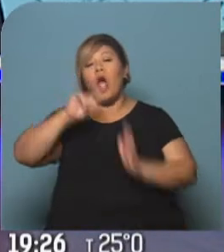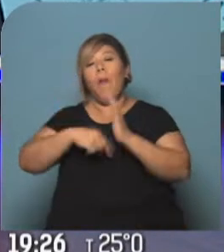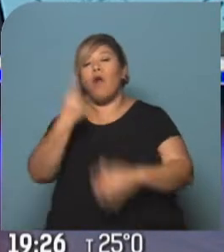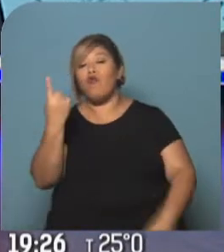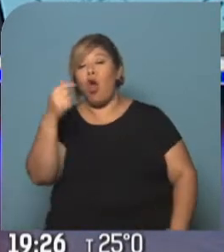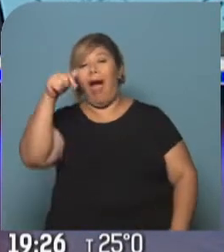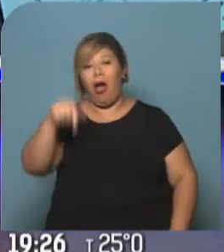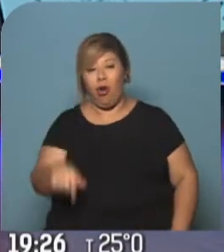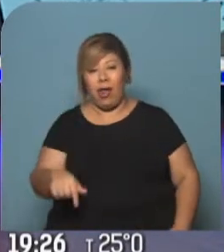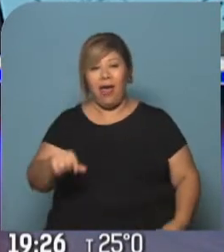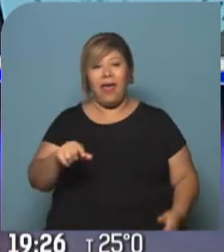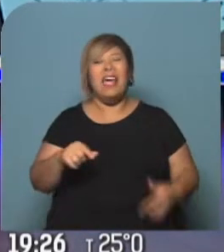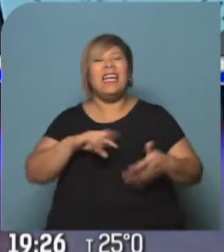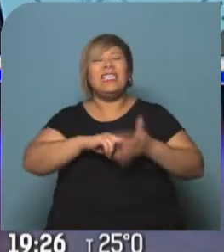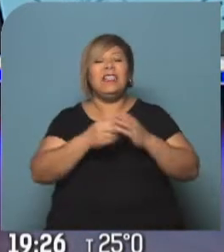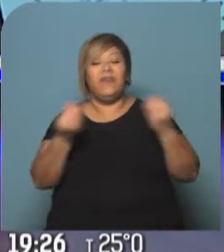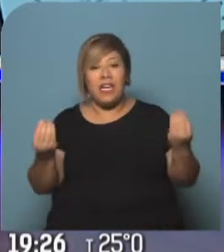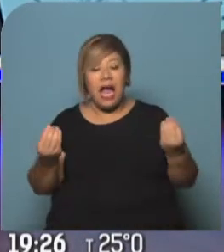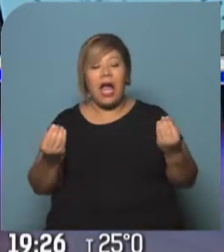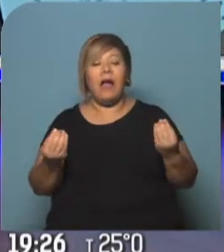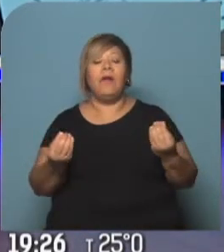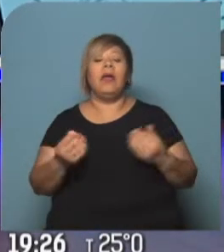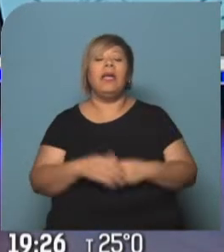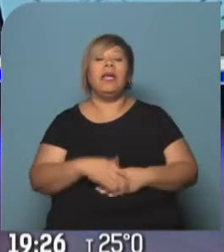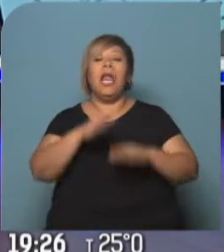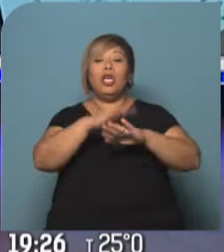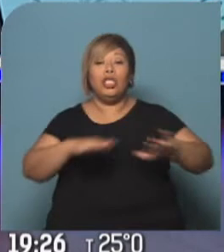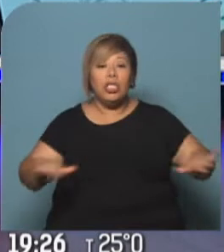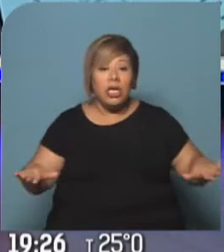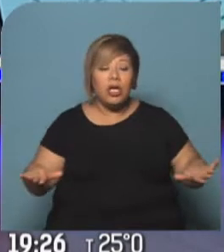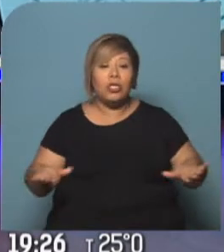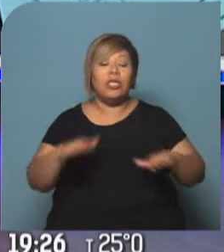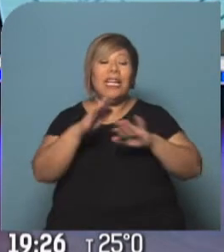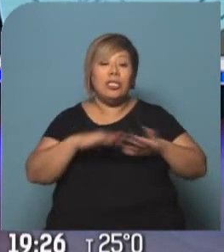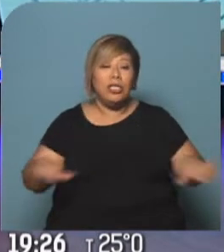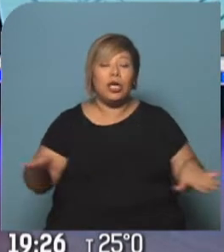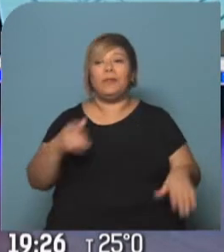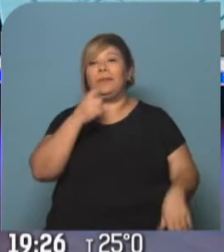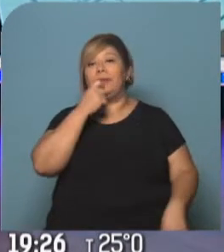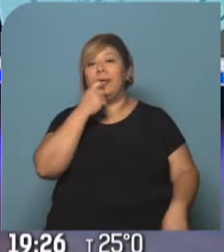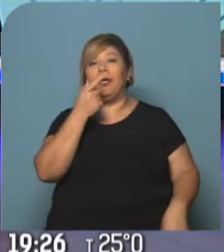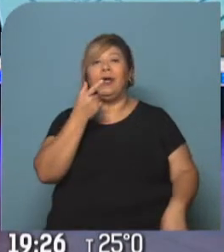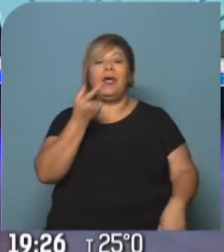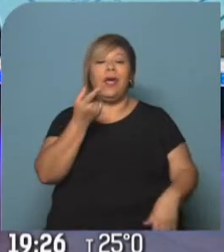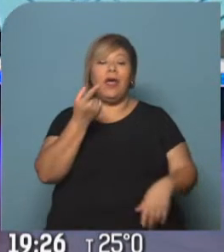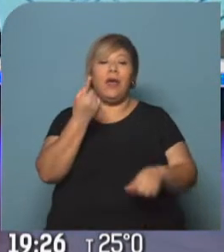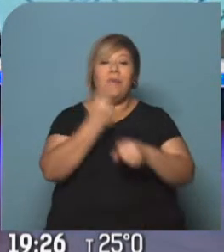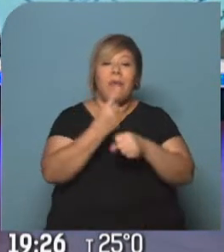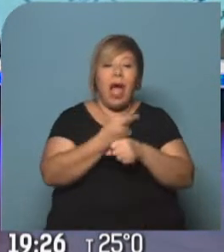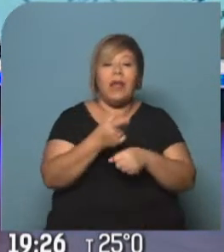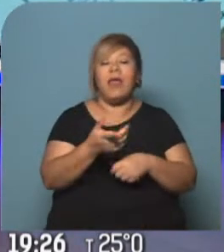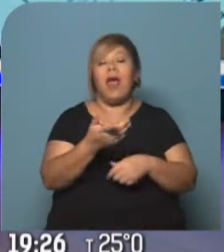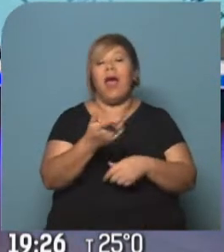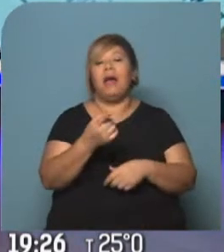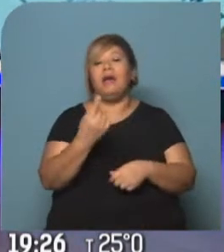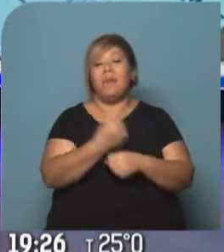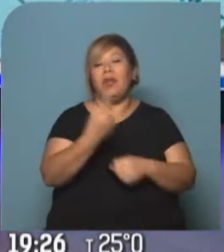decir que hay una disminución en los niveles más bajos y hay un aumento en los niveles más altos, el 75% de los alumnos